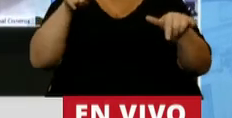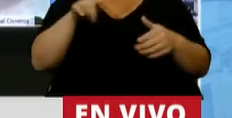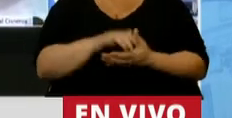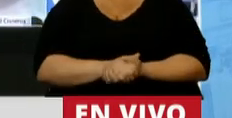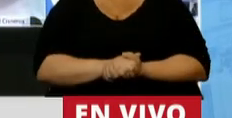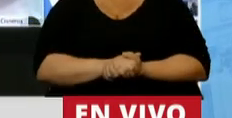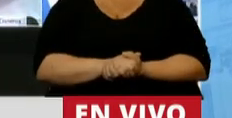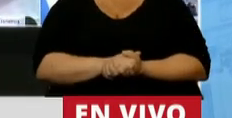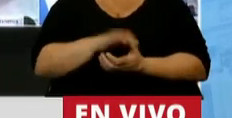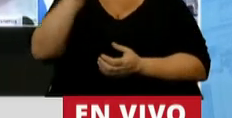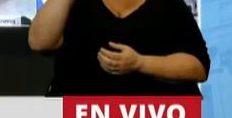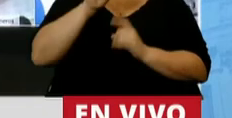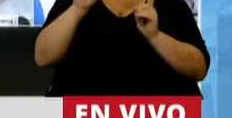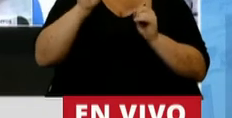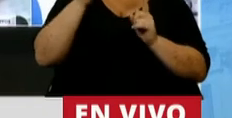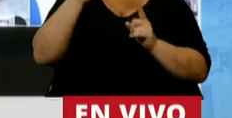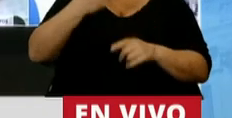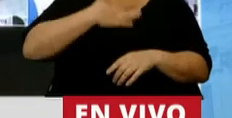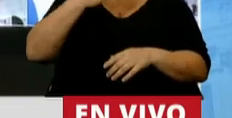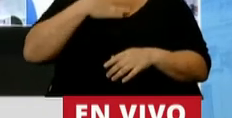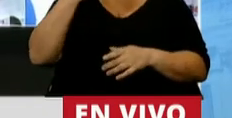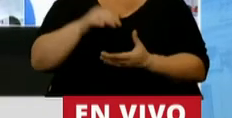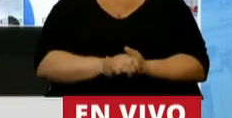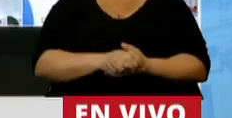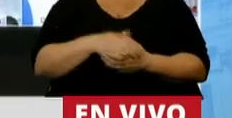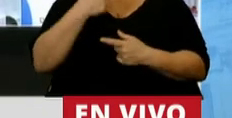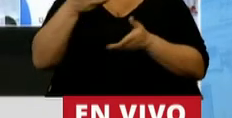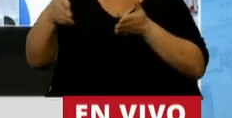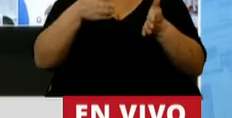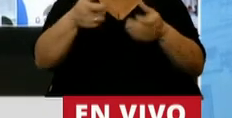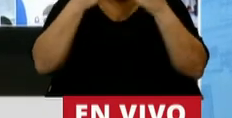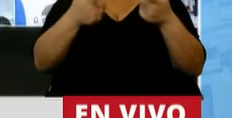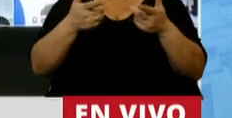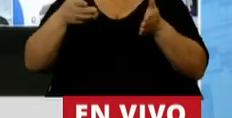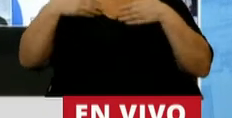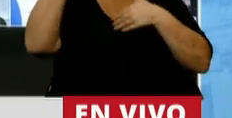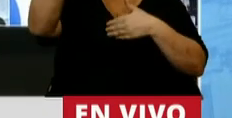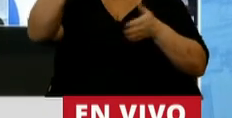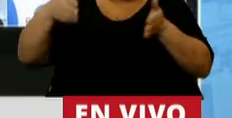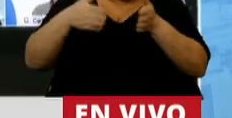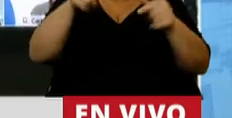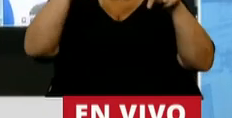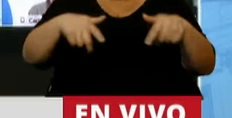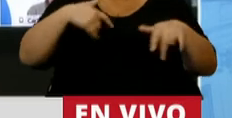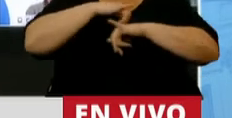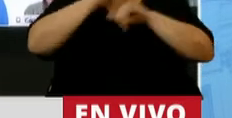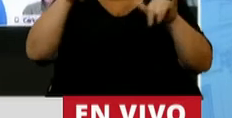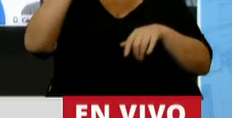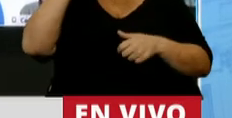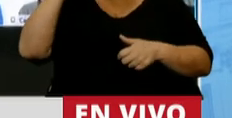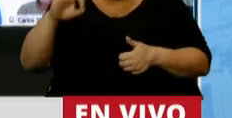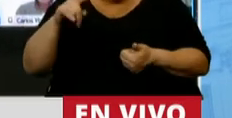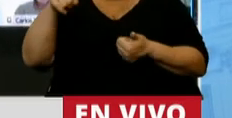tomando las palabras de ese poeta, por haber hecho caminos, por haber marcado un rumbo, y decirle desde acá a